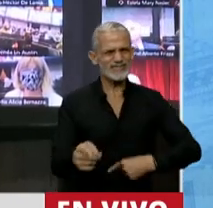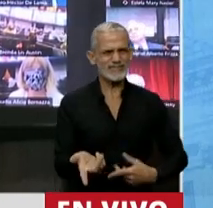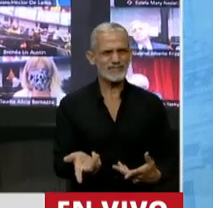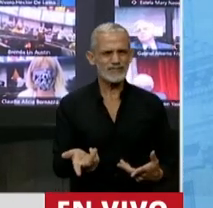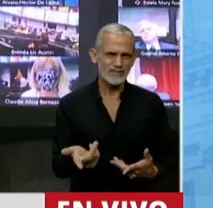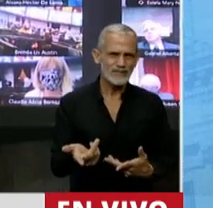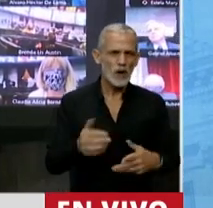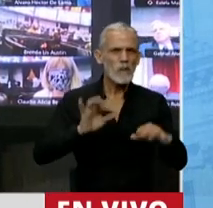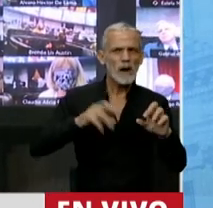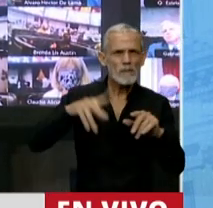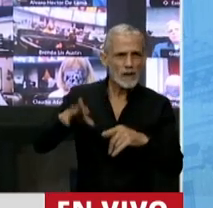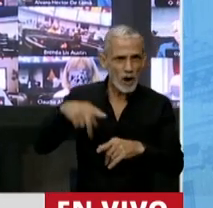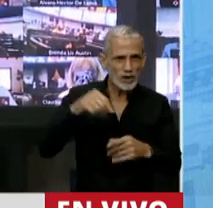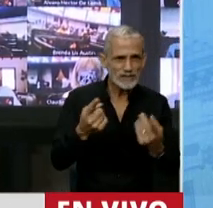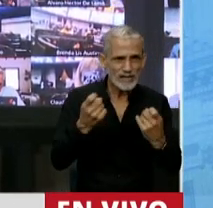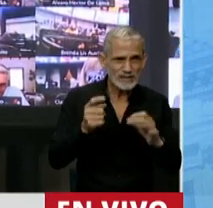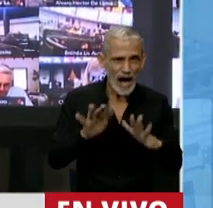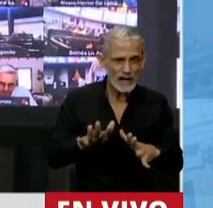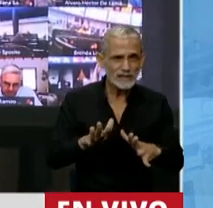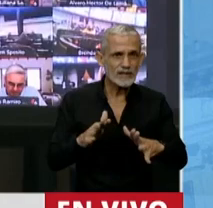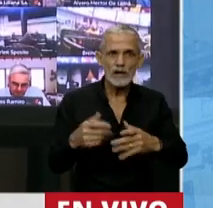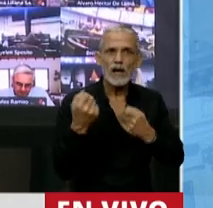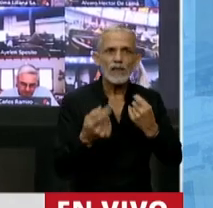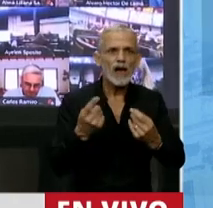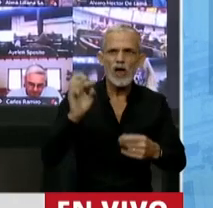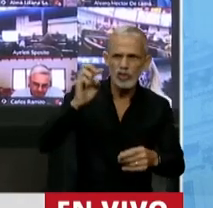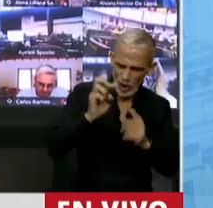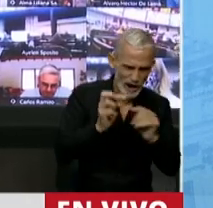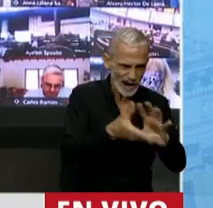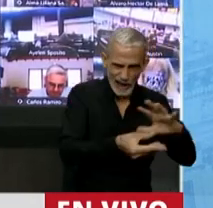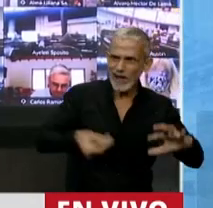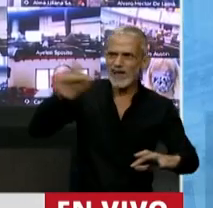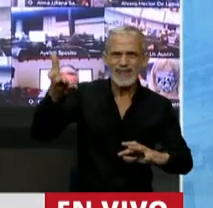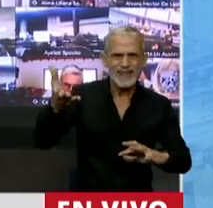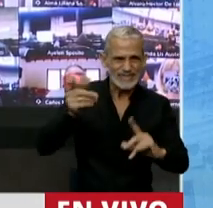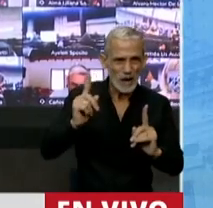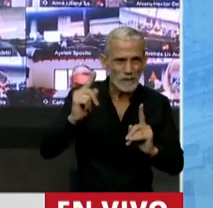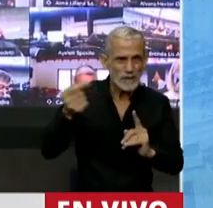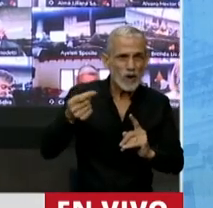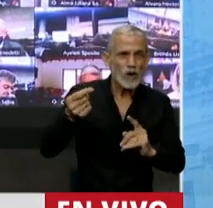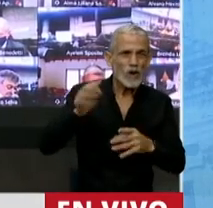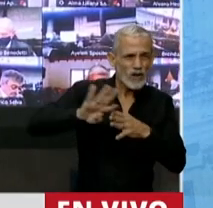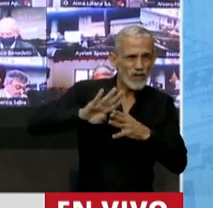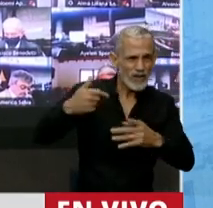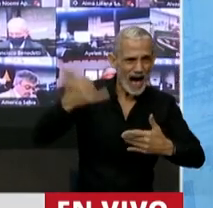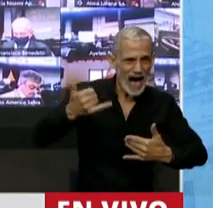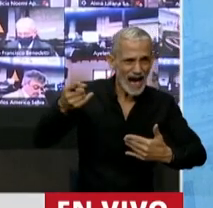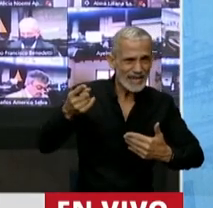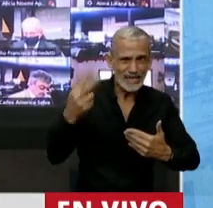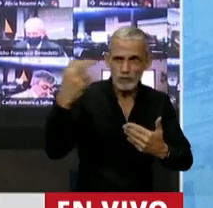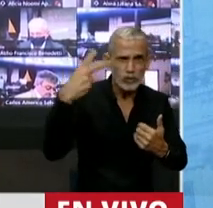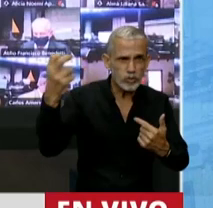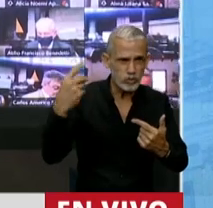a las políticas que hoy se necesitan, seguir dándole dólares a los fondos especulativos, seguir